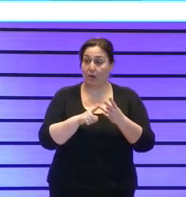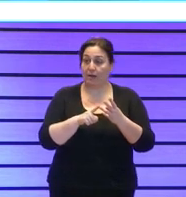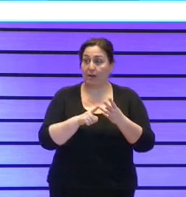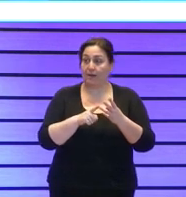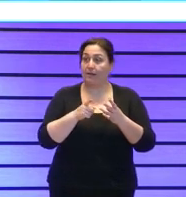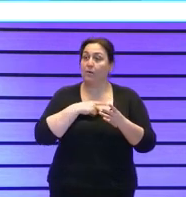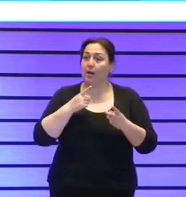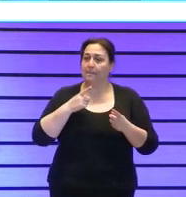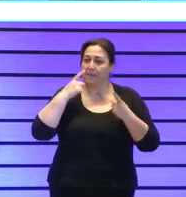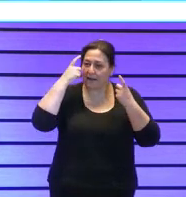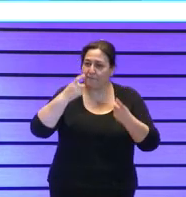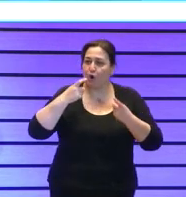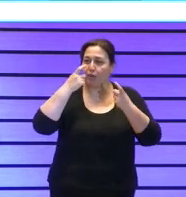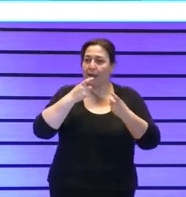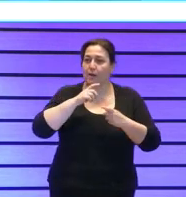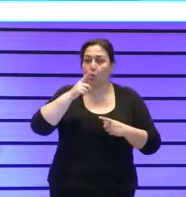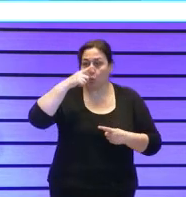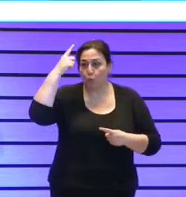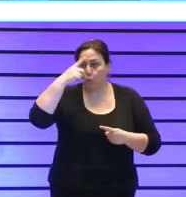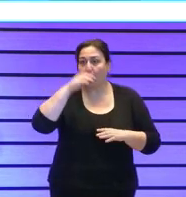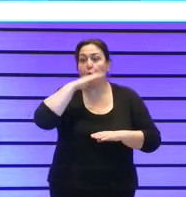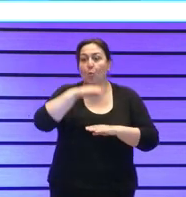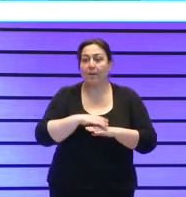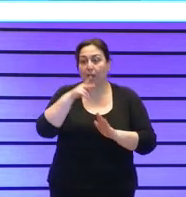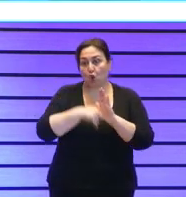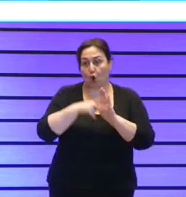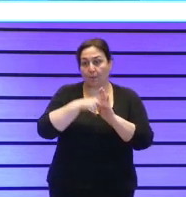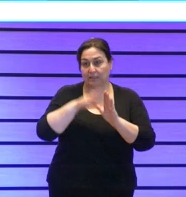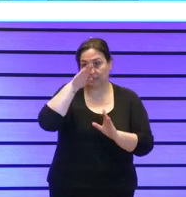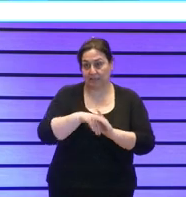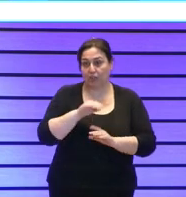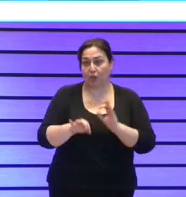pues reforzar la cultura del cumplimiento normativo y ético de la asociación